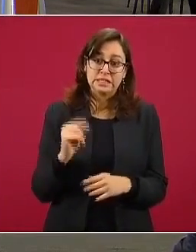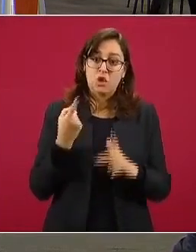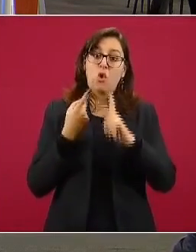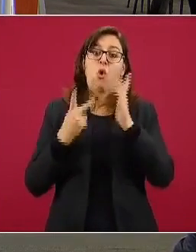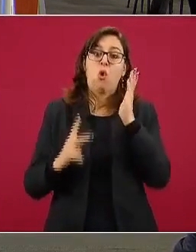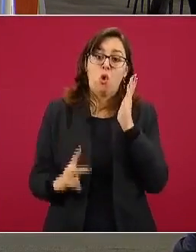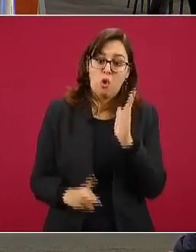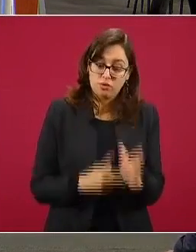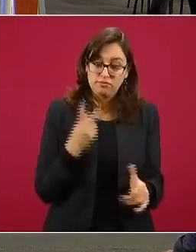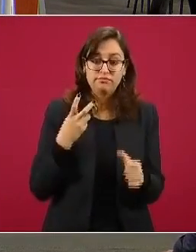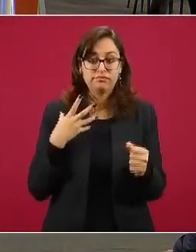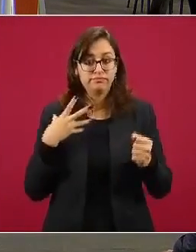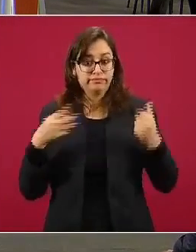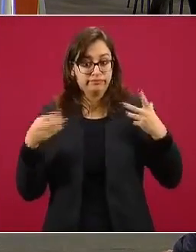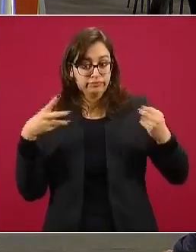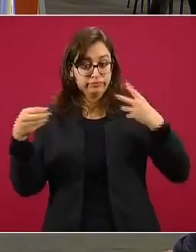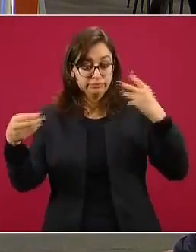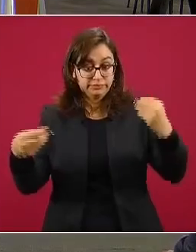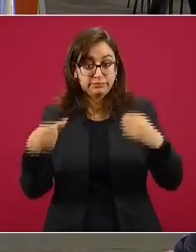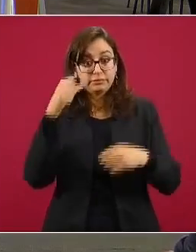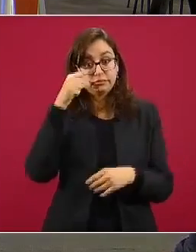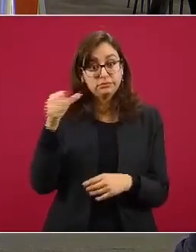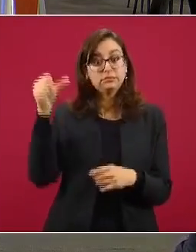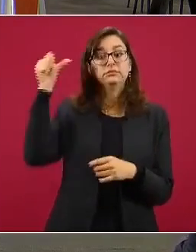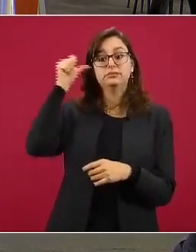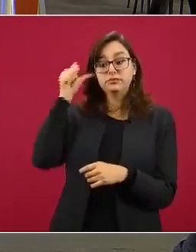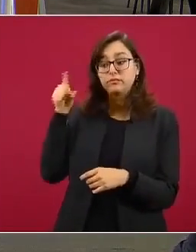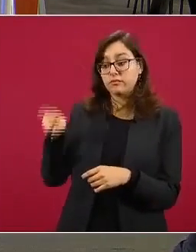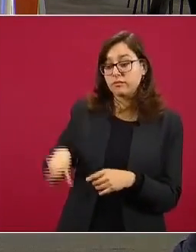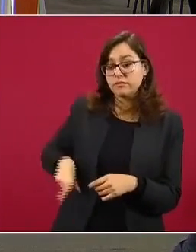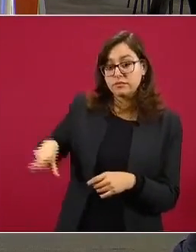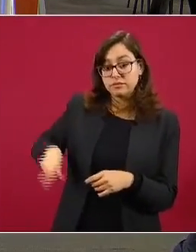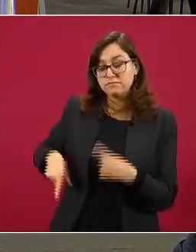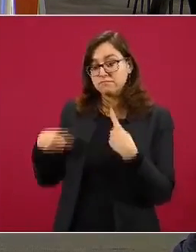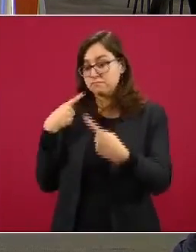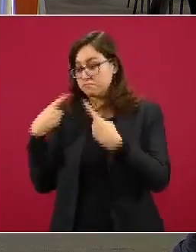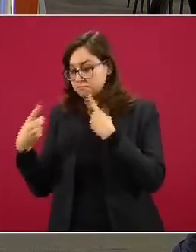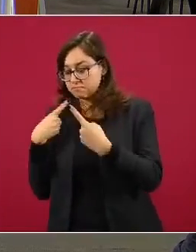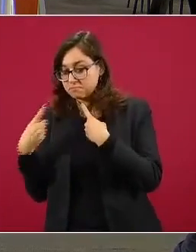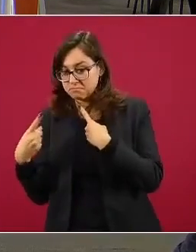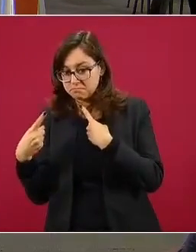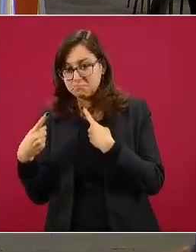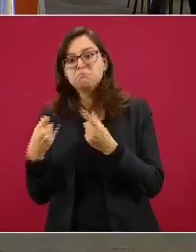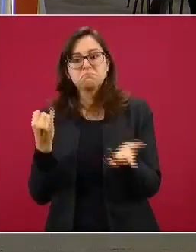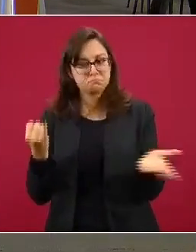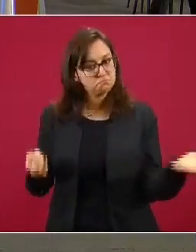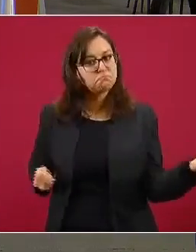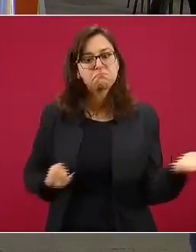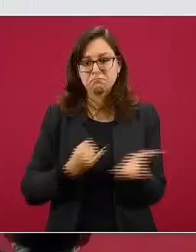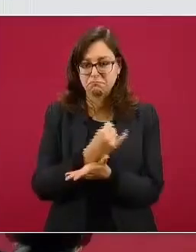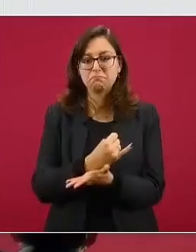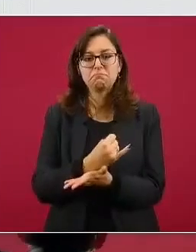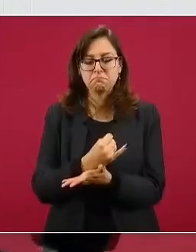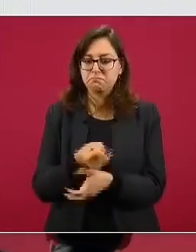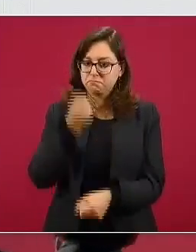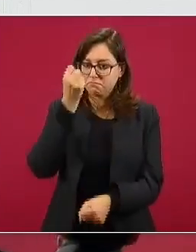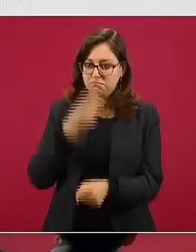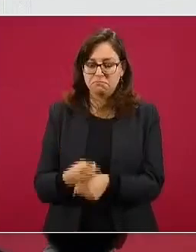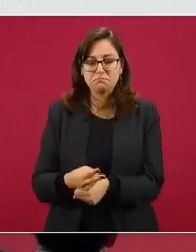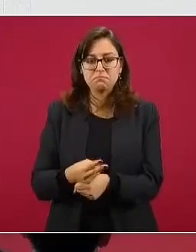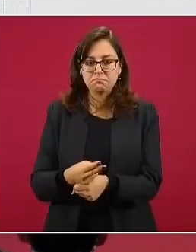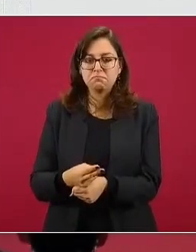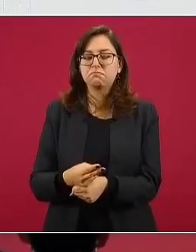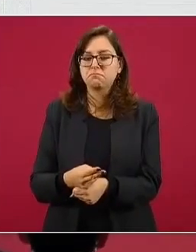importancia en el sentido epidemiológico. Ayer tuvimos esta conversación con el gobierno, nos parece muy positivo que hayan tomado esta acción anticipada y